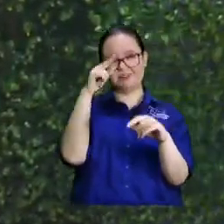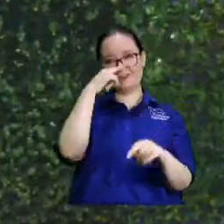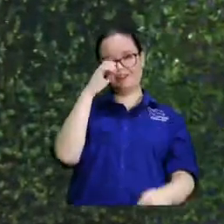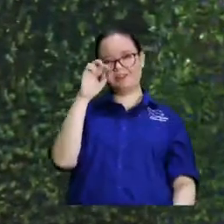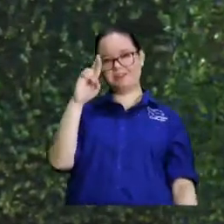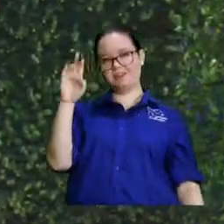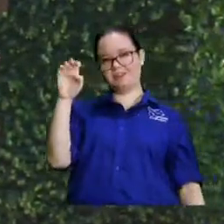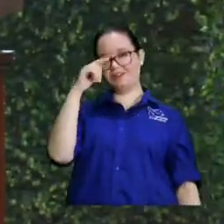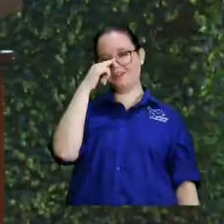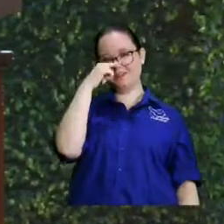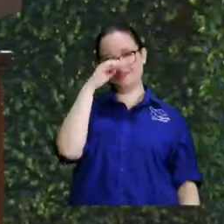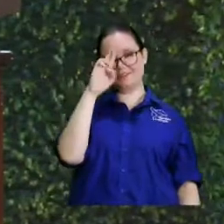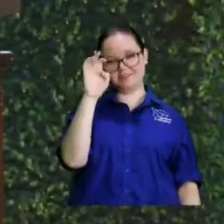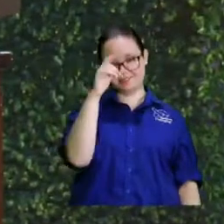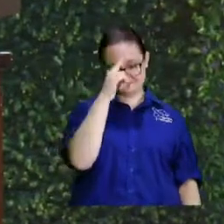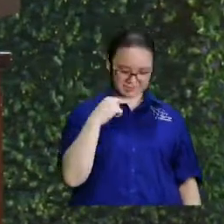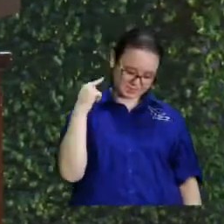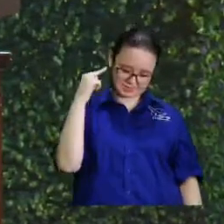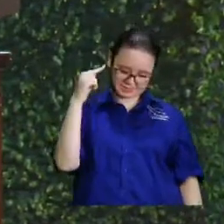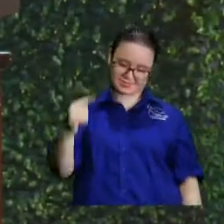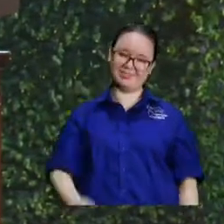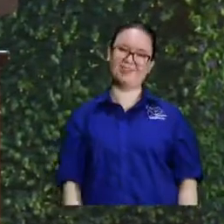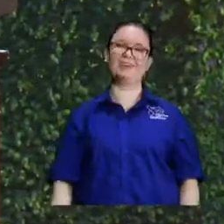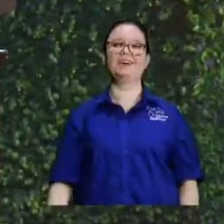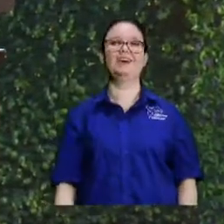mejor démosle otro aplauso al rey bendito